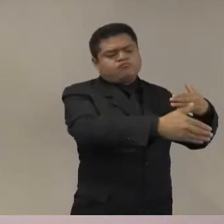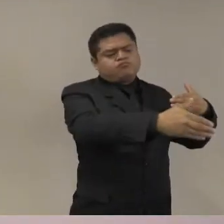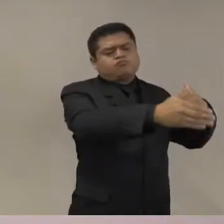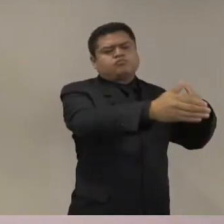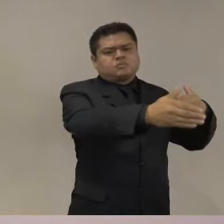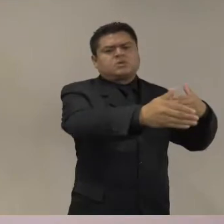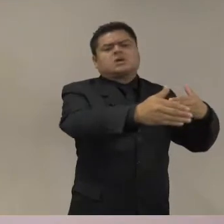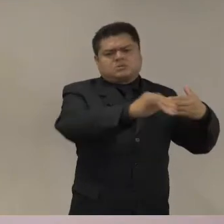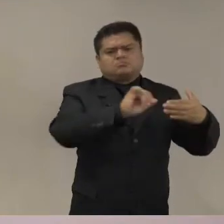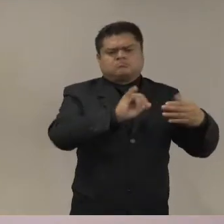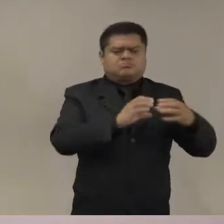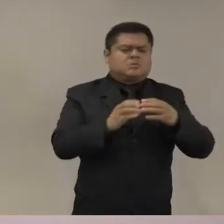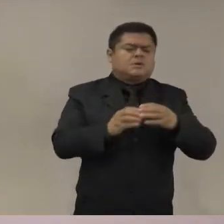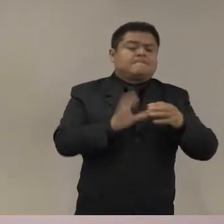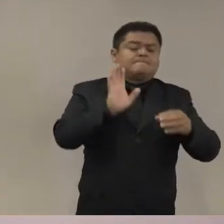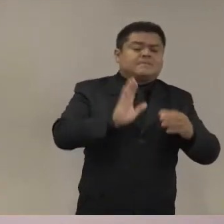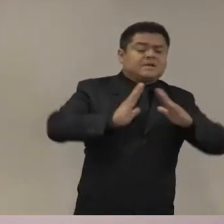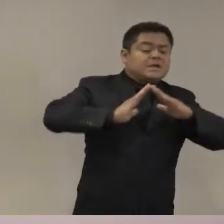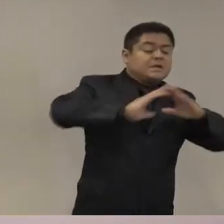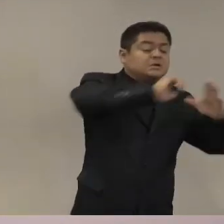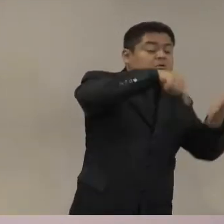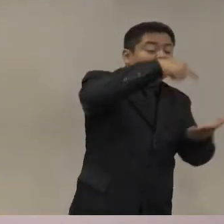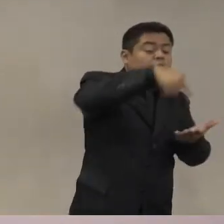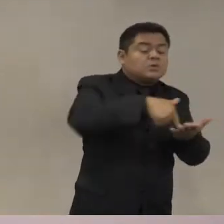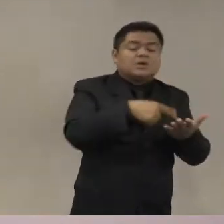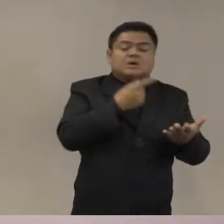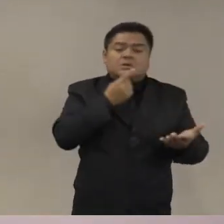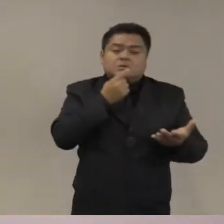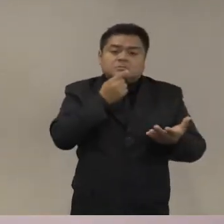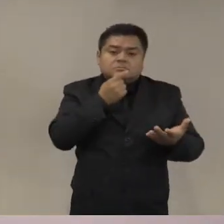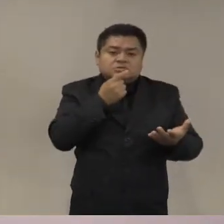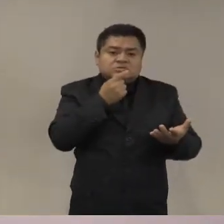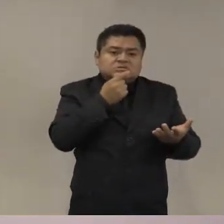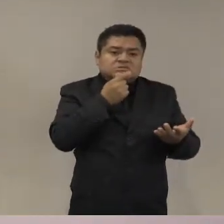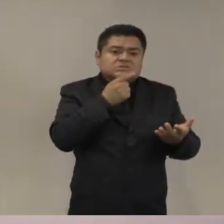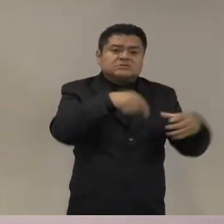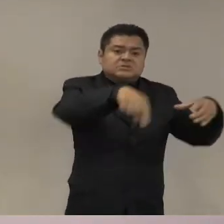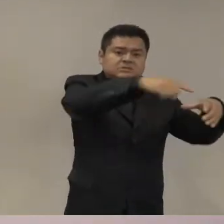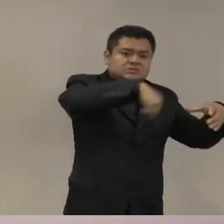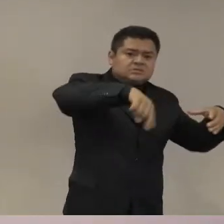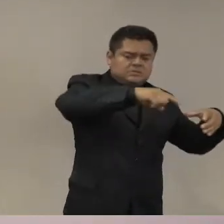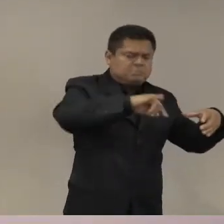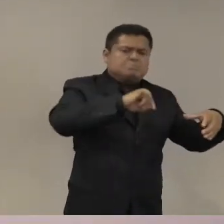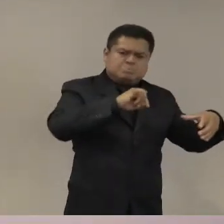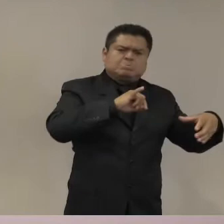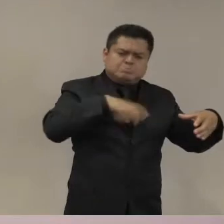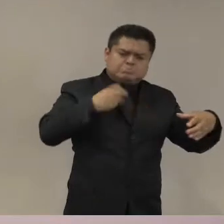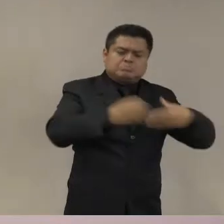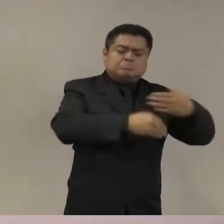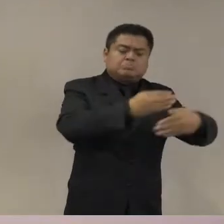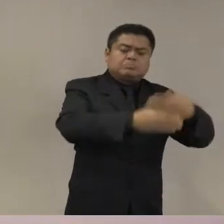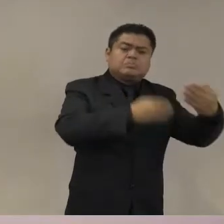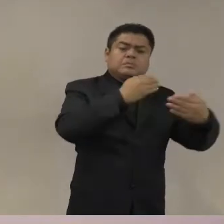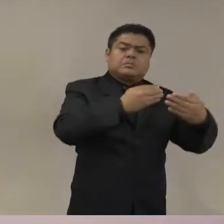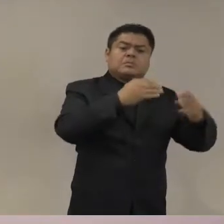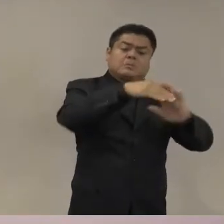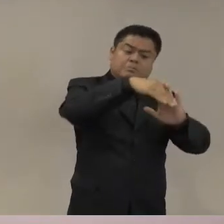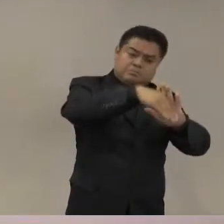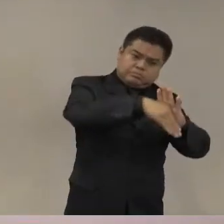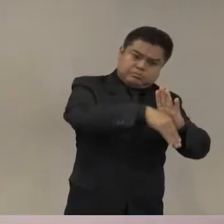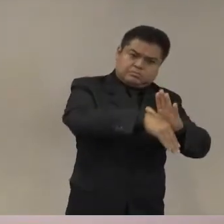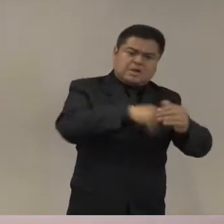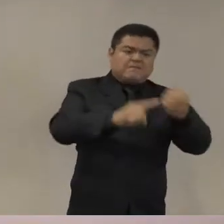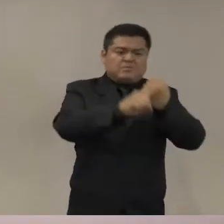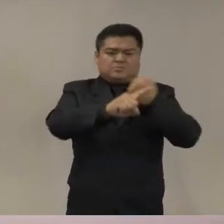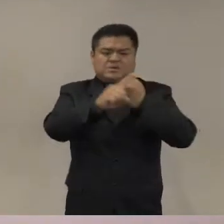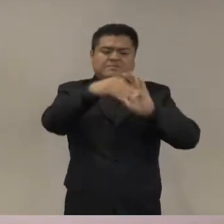de policía comunitaria que si logró bajar los índices de crimen pero eso fue pero no vino con la parte de